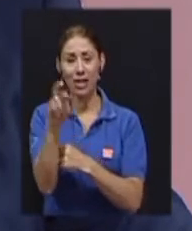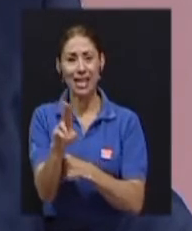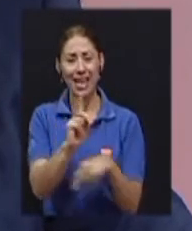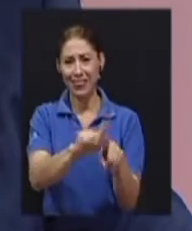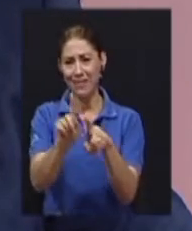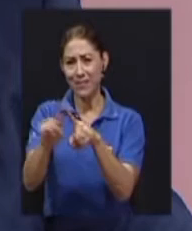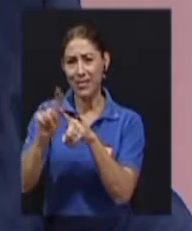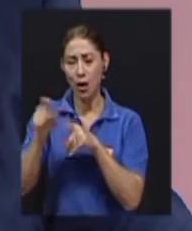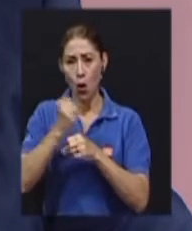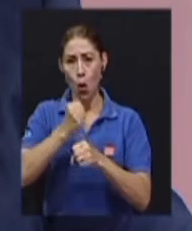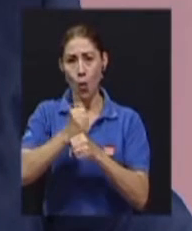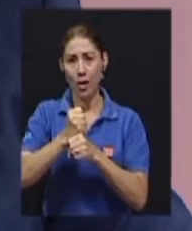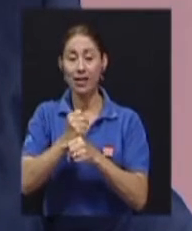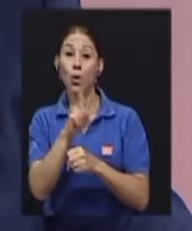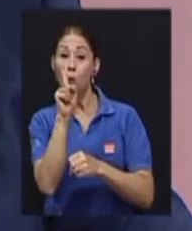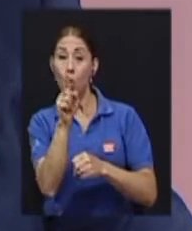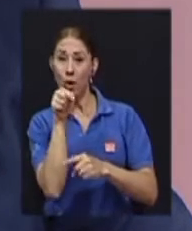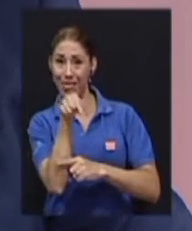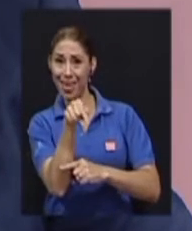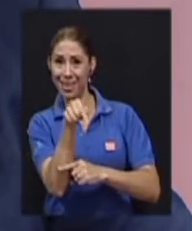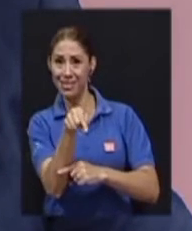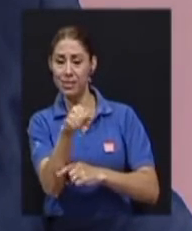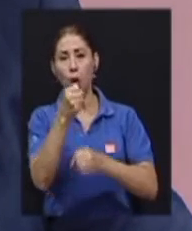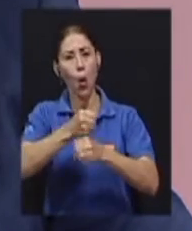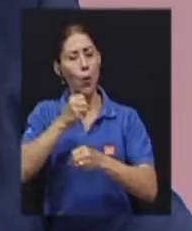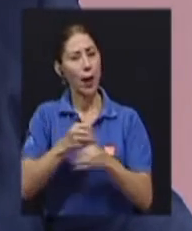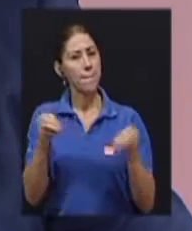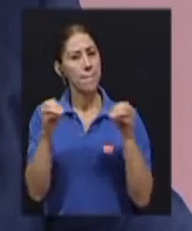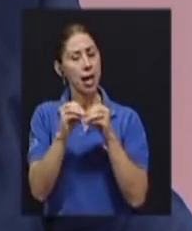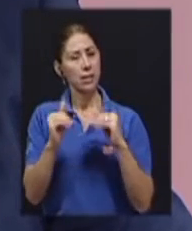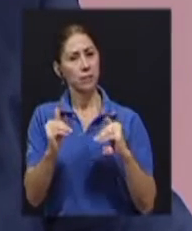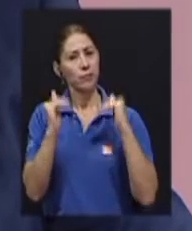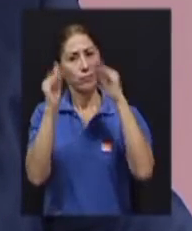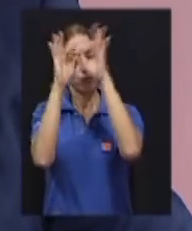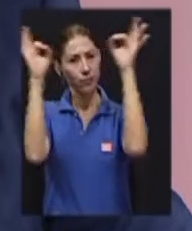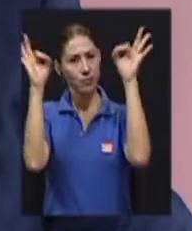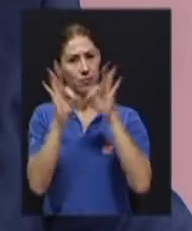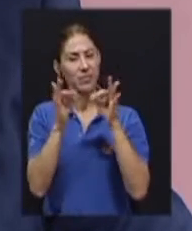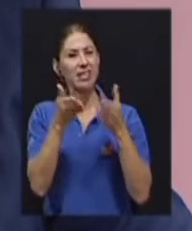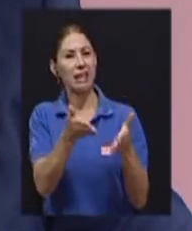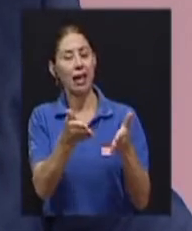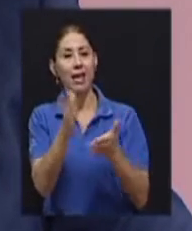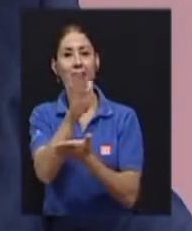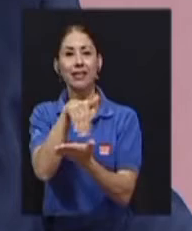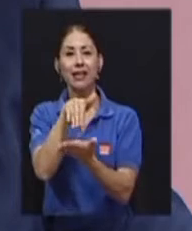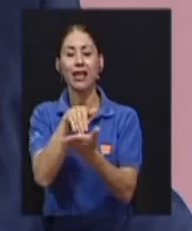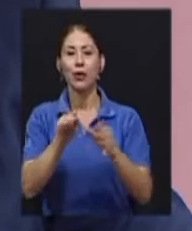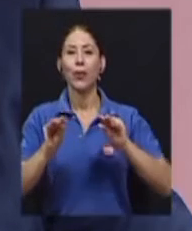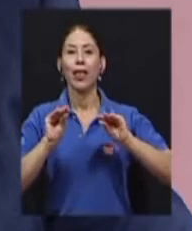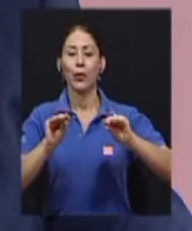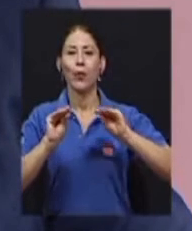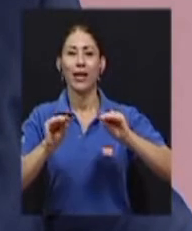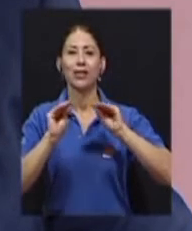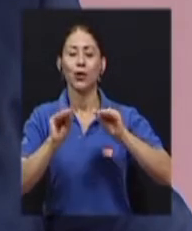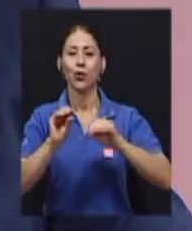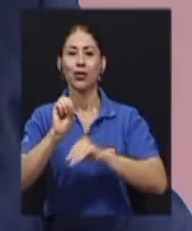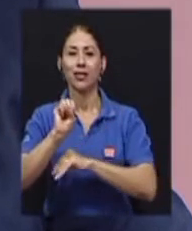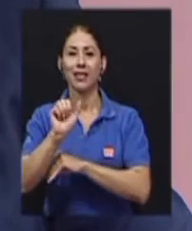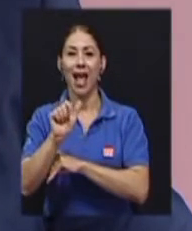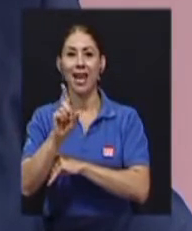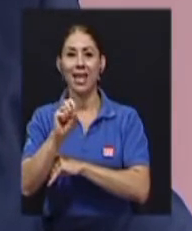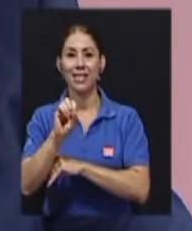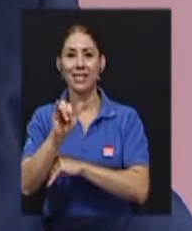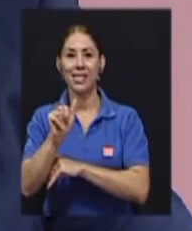ellas, y la obra social insigne de la familia salesiana en Costa Rica, es el Centro de Educación Salesiana Don Bosco,